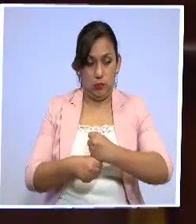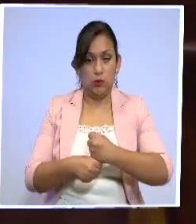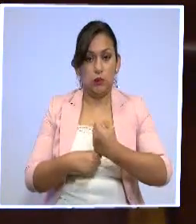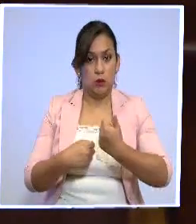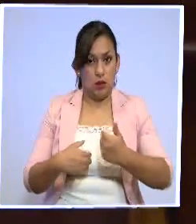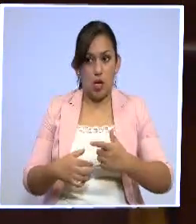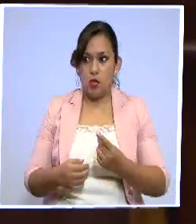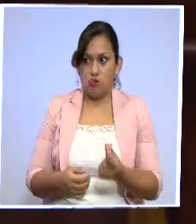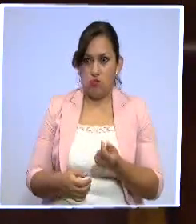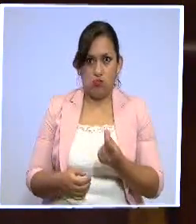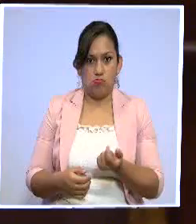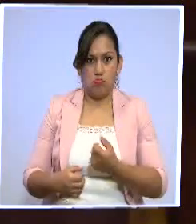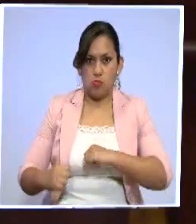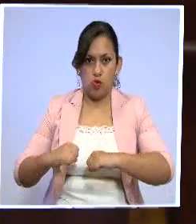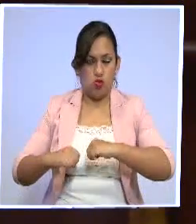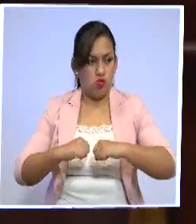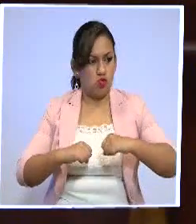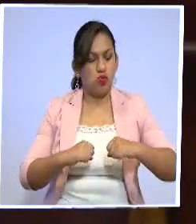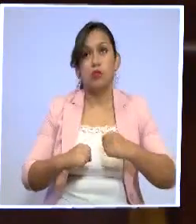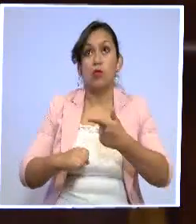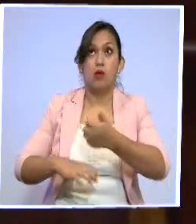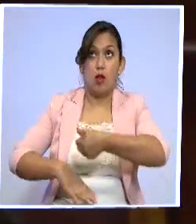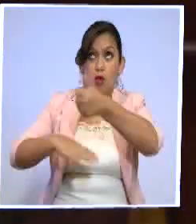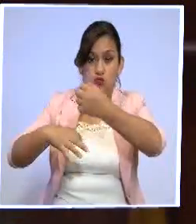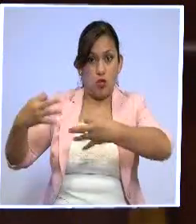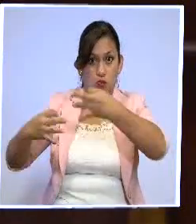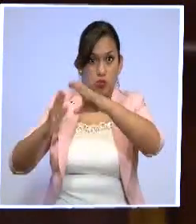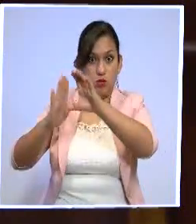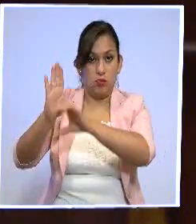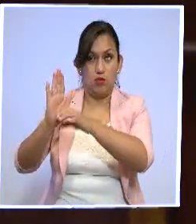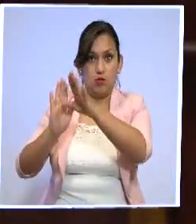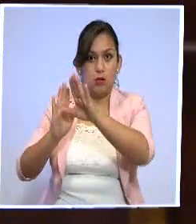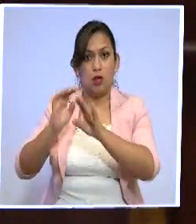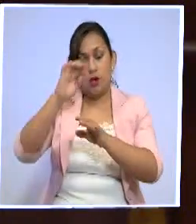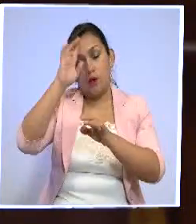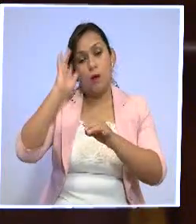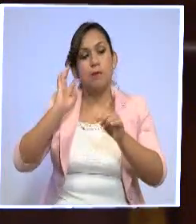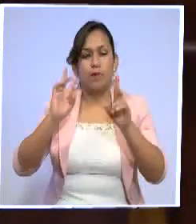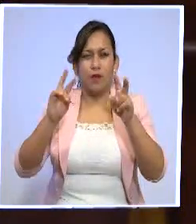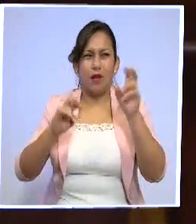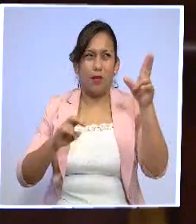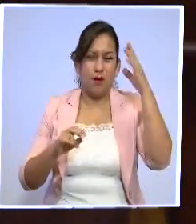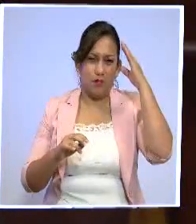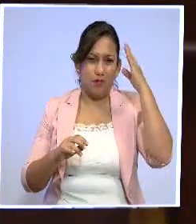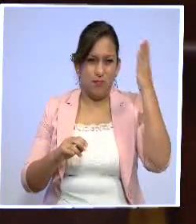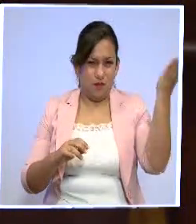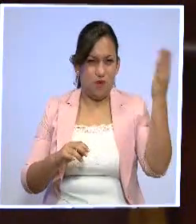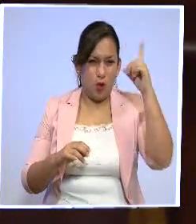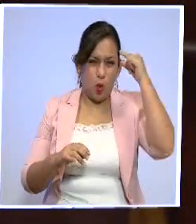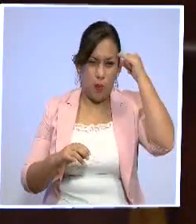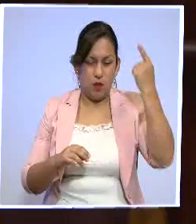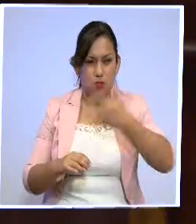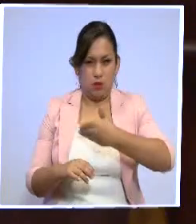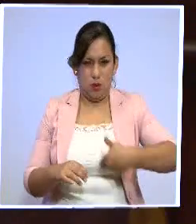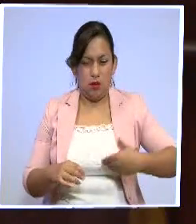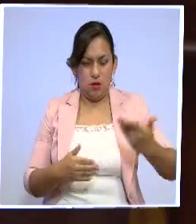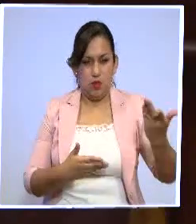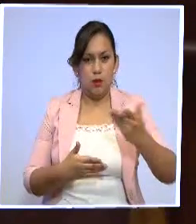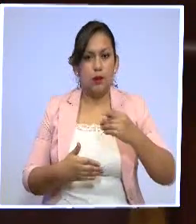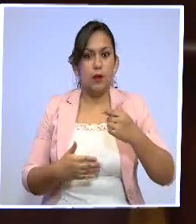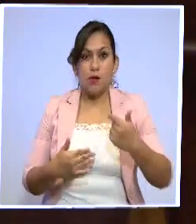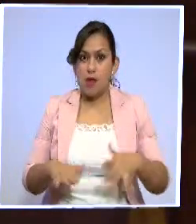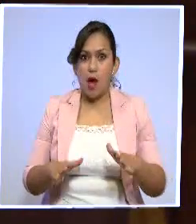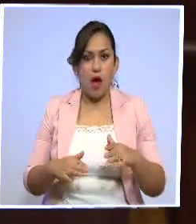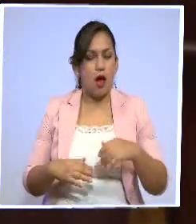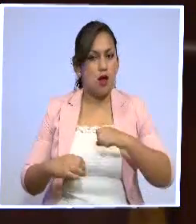agilidad a la Corte Constitucional, aunque esto le corresponde a la Presidencia de la República. Sabemos que ya de la Presidencia de la República se